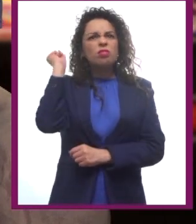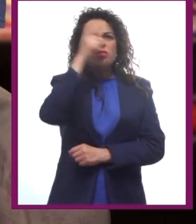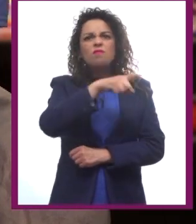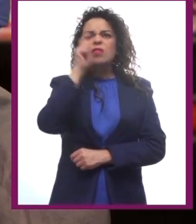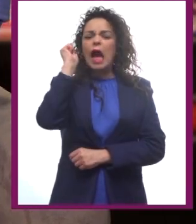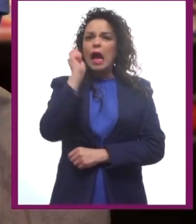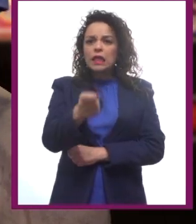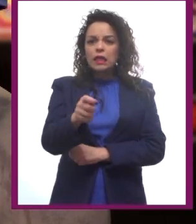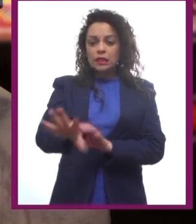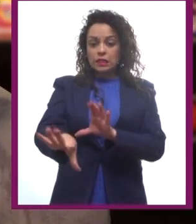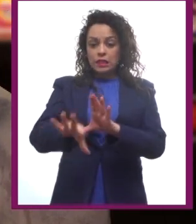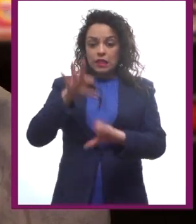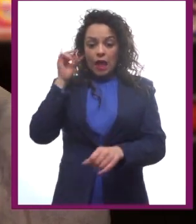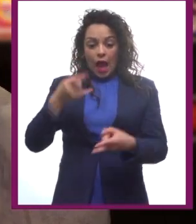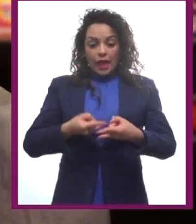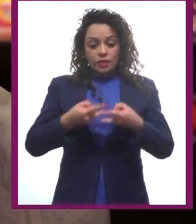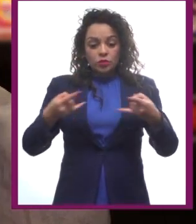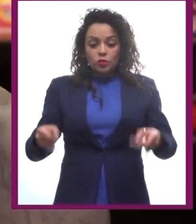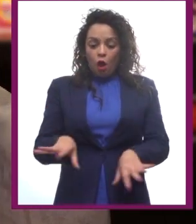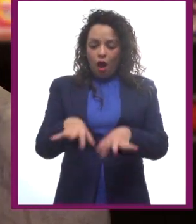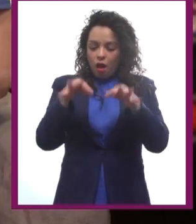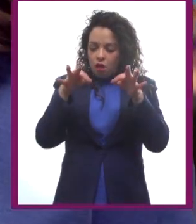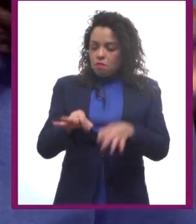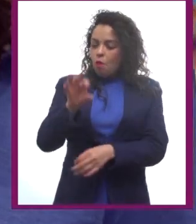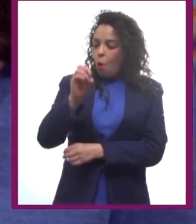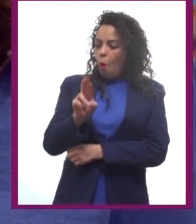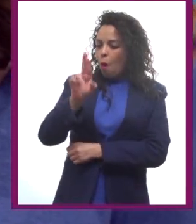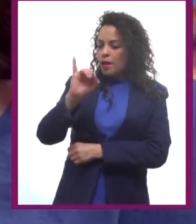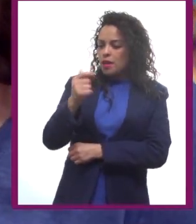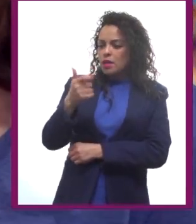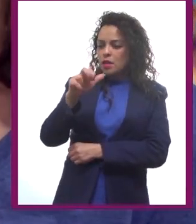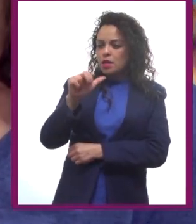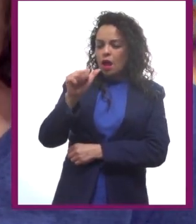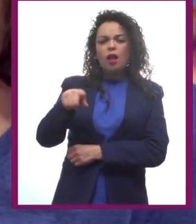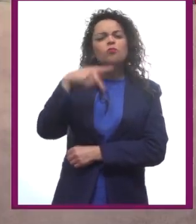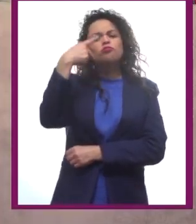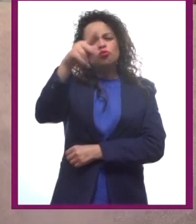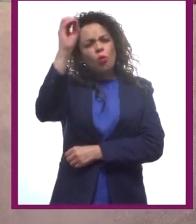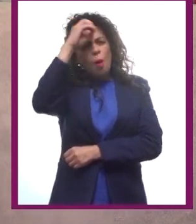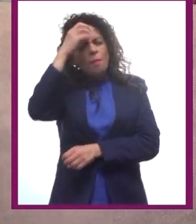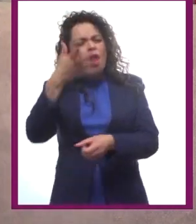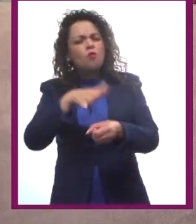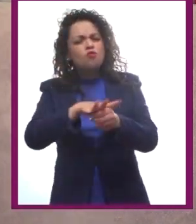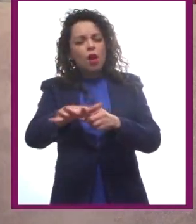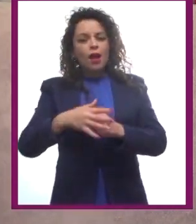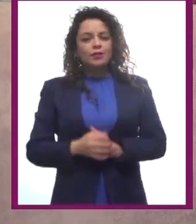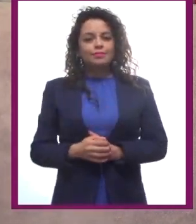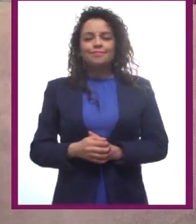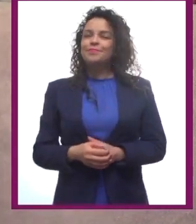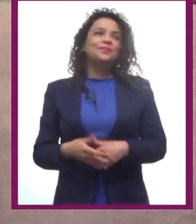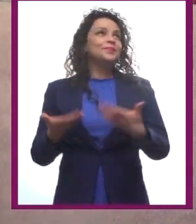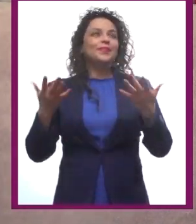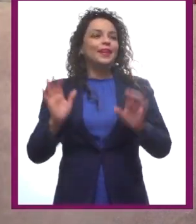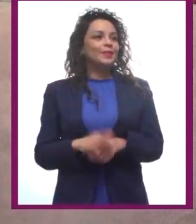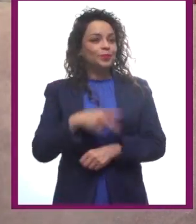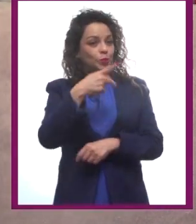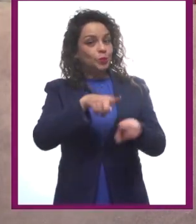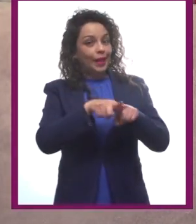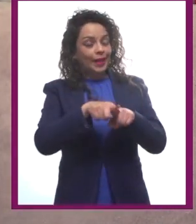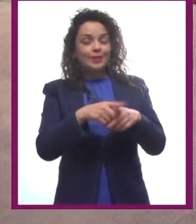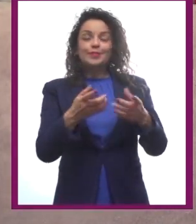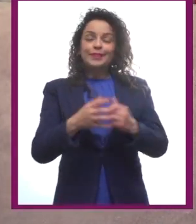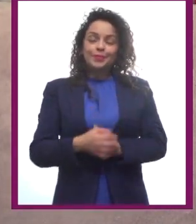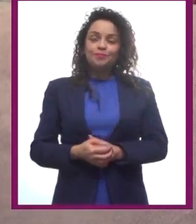historias originales. ¿Usted qué opina? Sí. Ay, su hermano. Creo que sí.